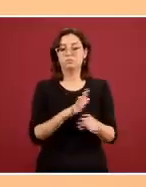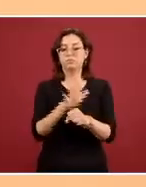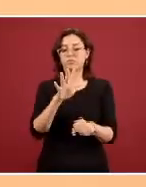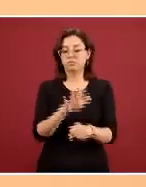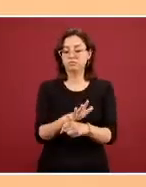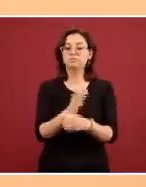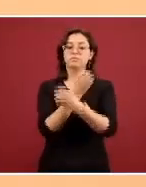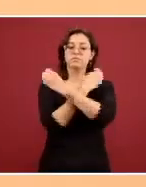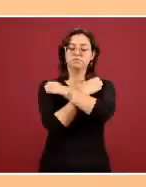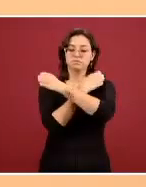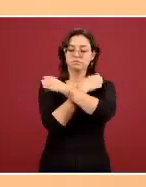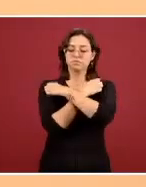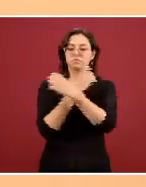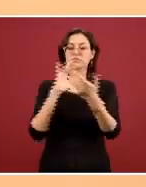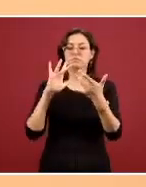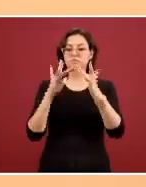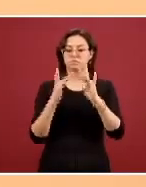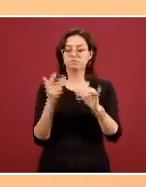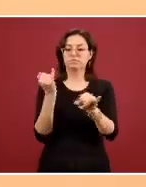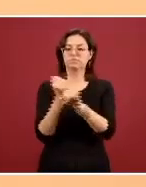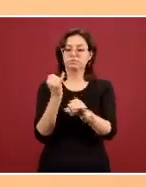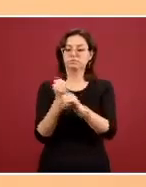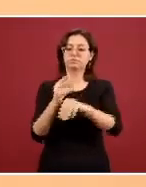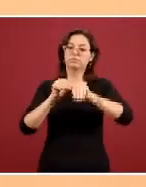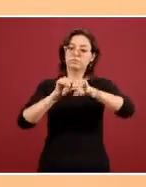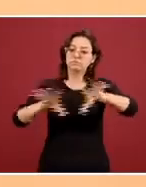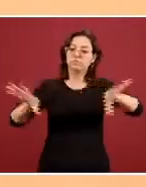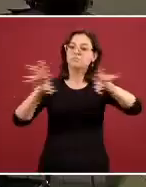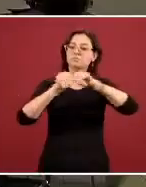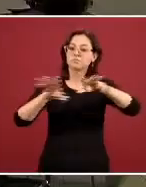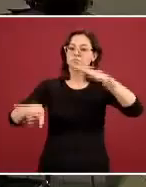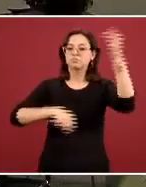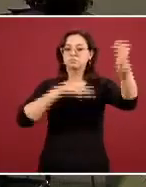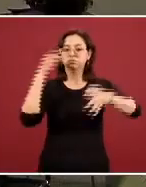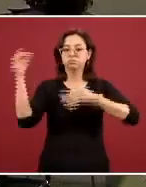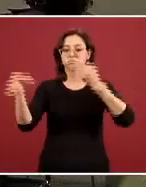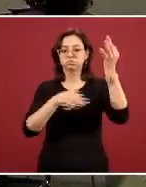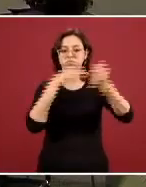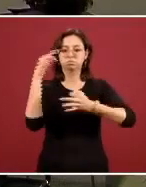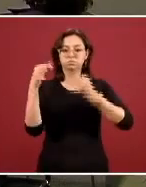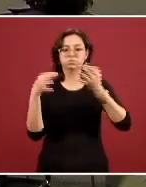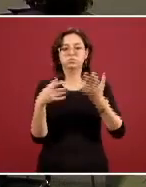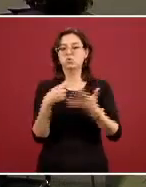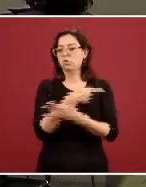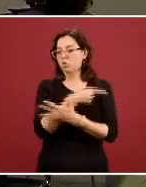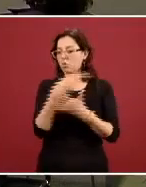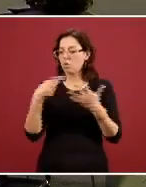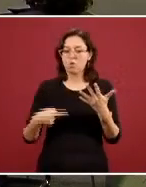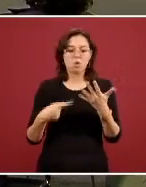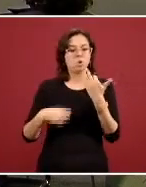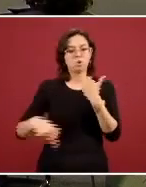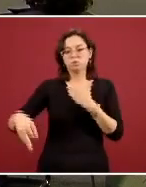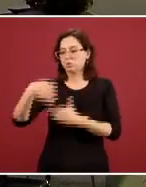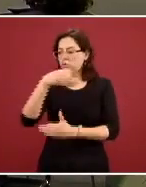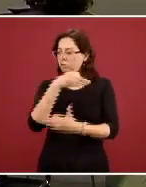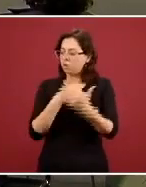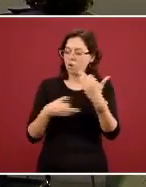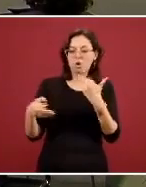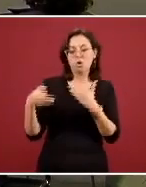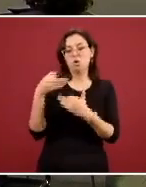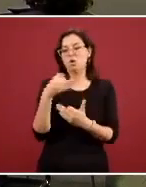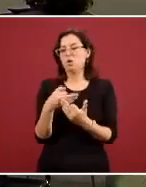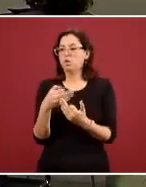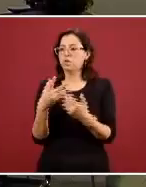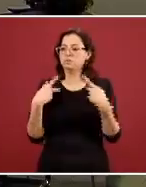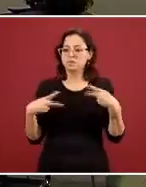en redes sociales estamos en una campaña muy intensa para poder identificar toda esta reacción hacia la pandemia